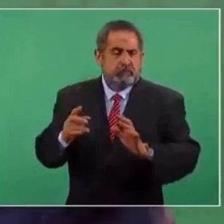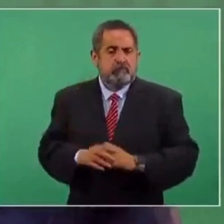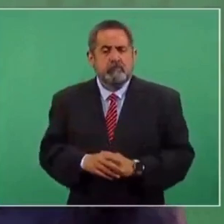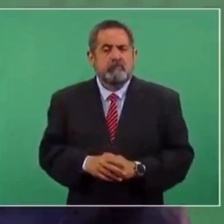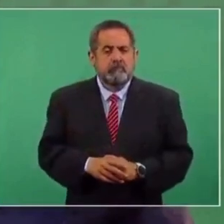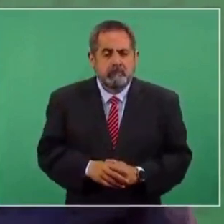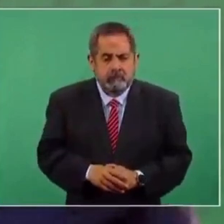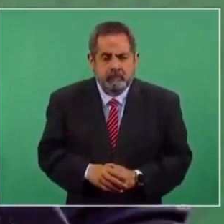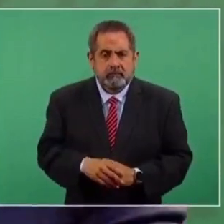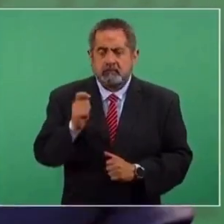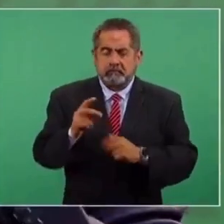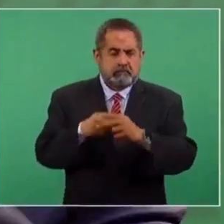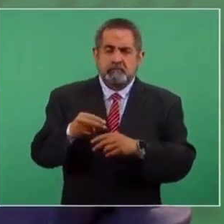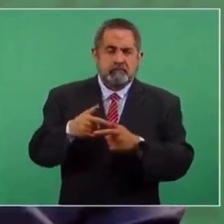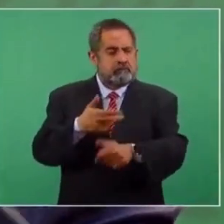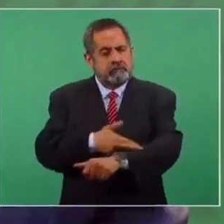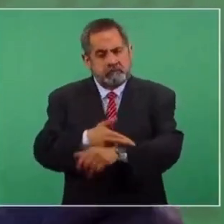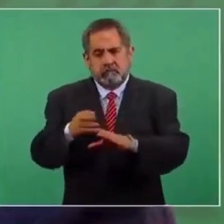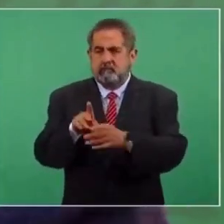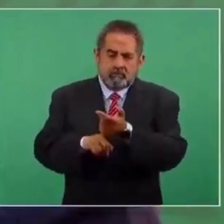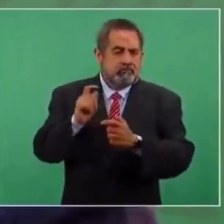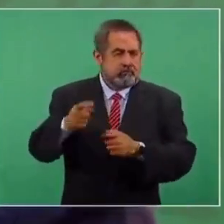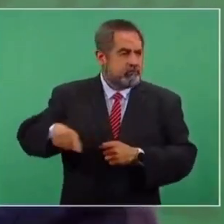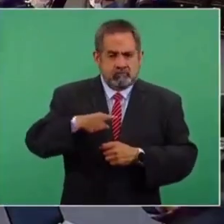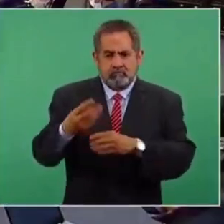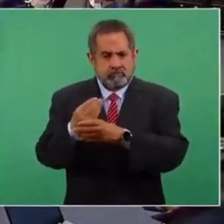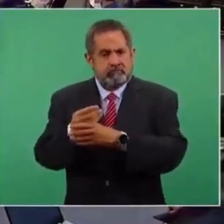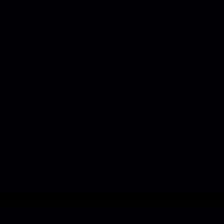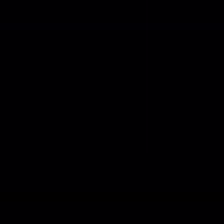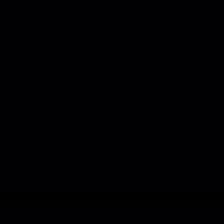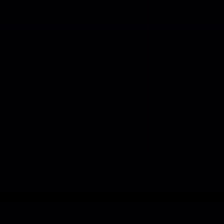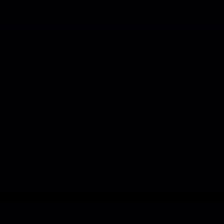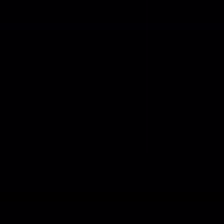de que vamos al regreso a clases.